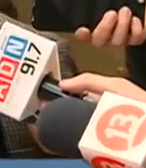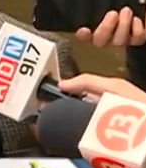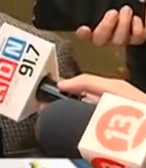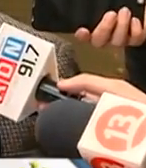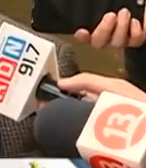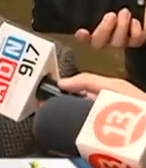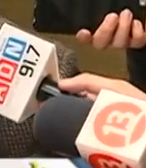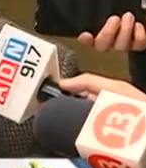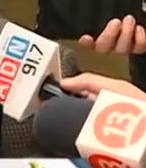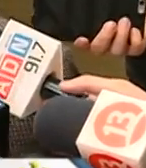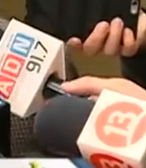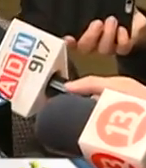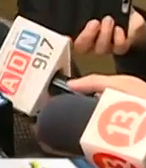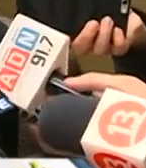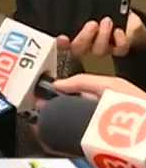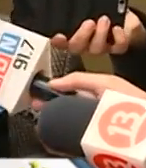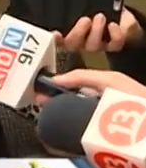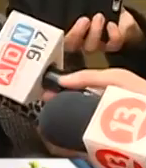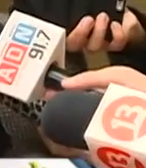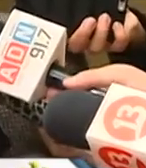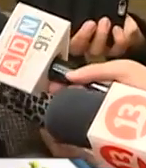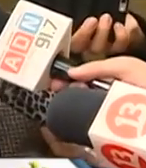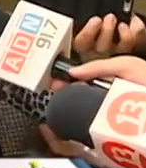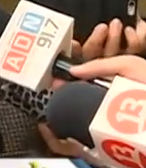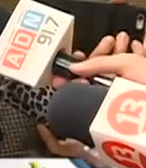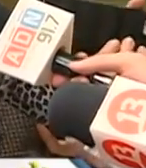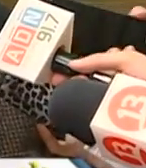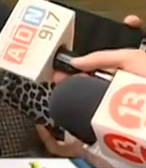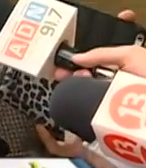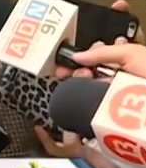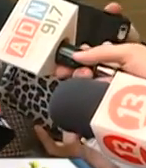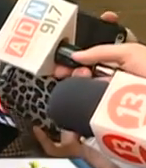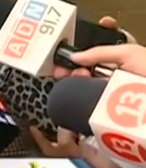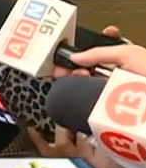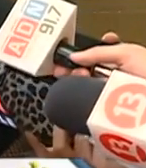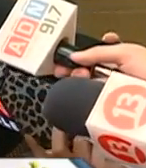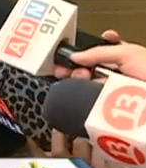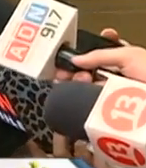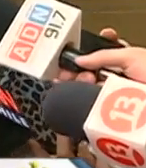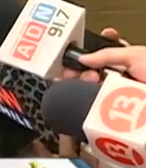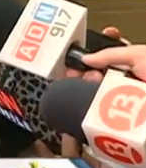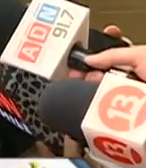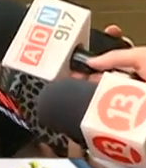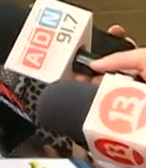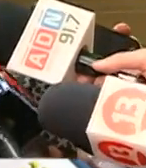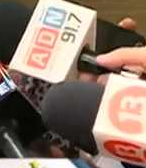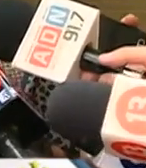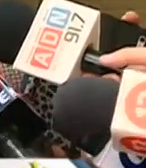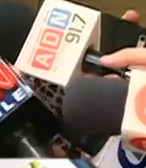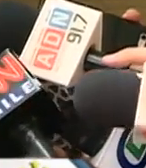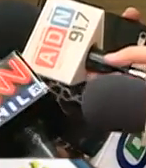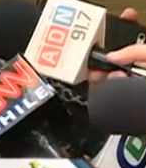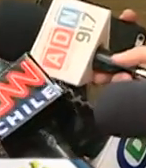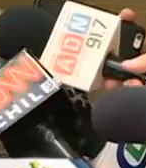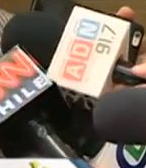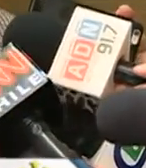muchos de quienes fueron detenidos y torturados tendrán la posibilidad de aspirar a una